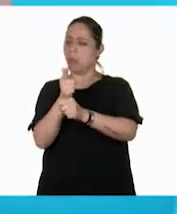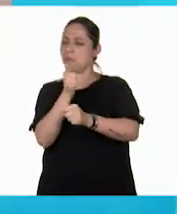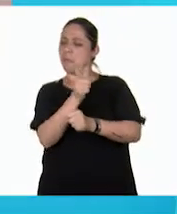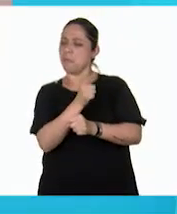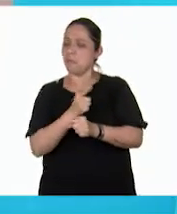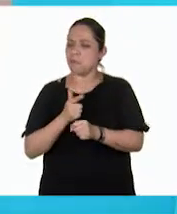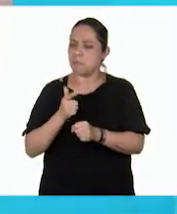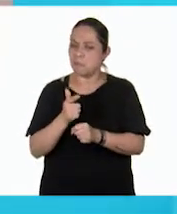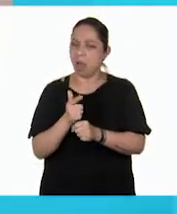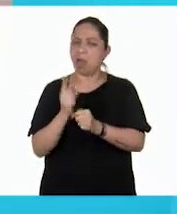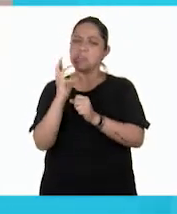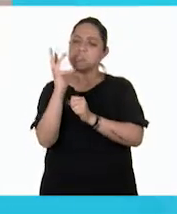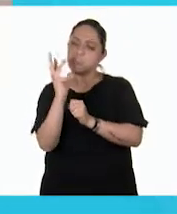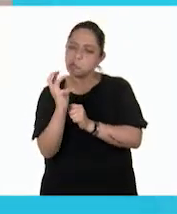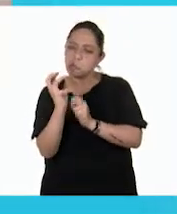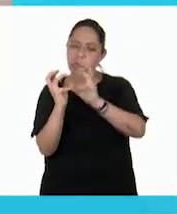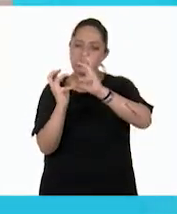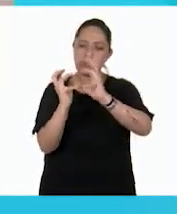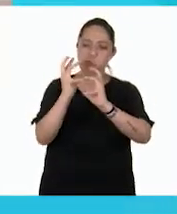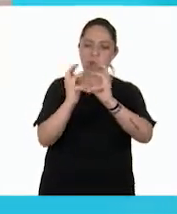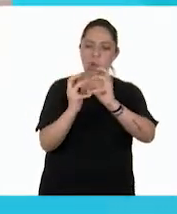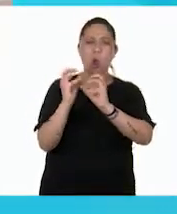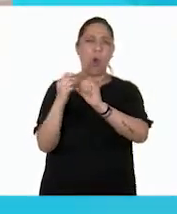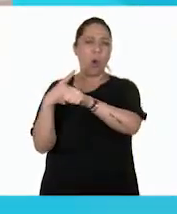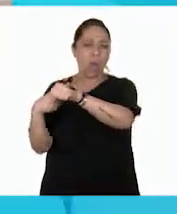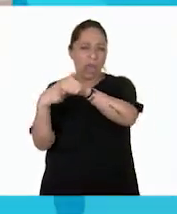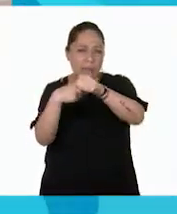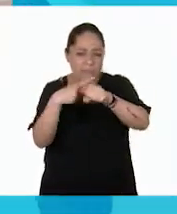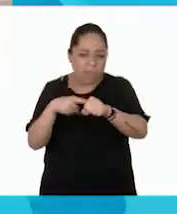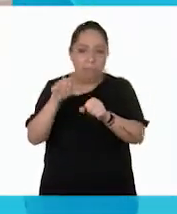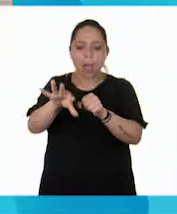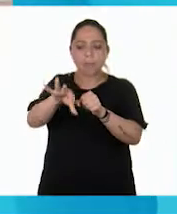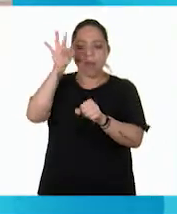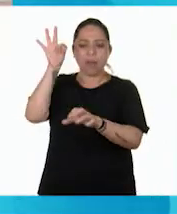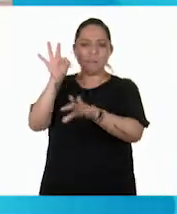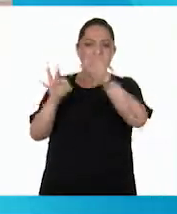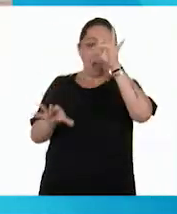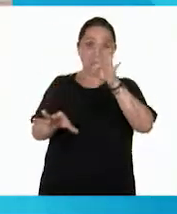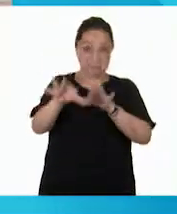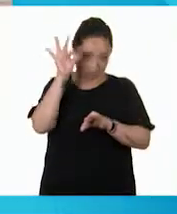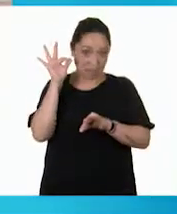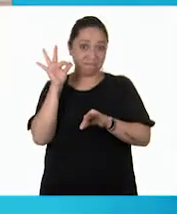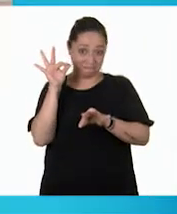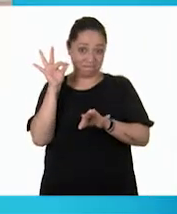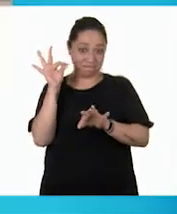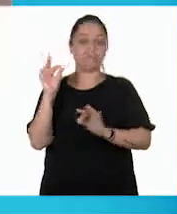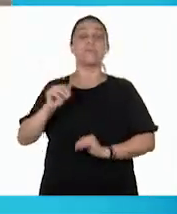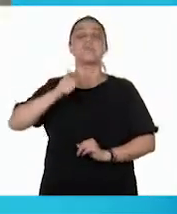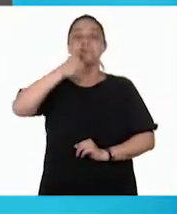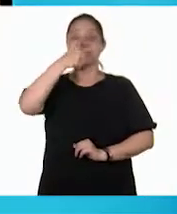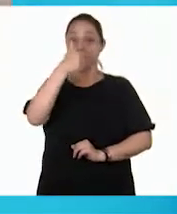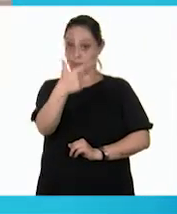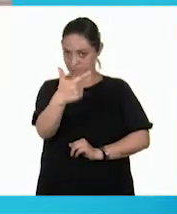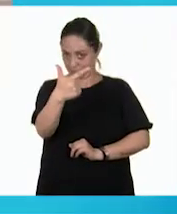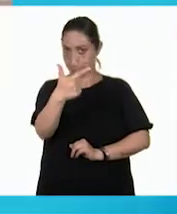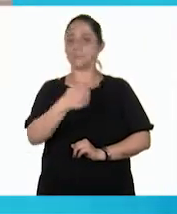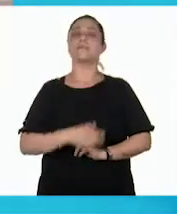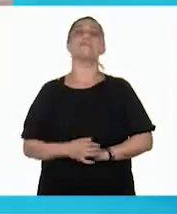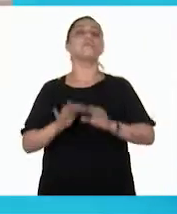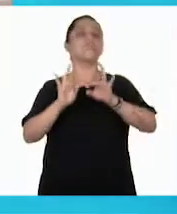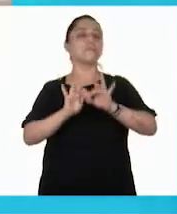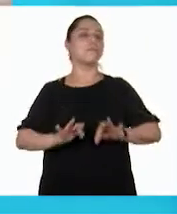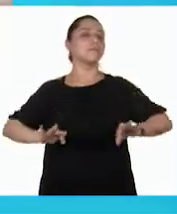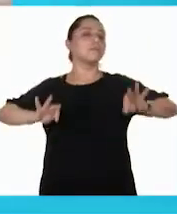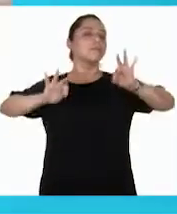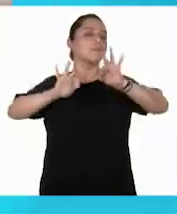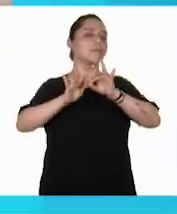están infectadas o dañadas. ¿Y qué crees? Número siete, y lo más